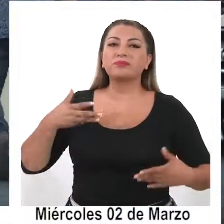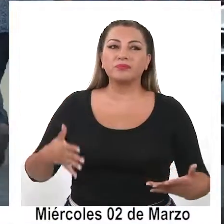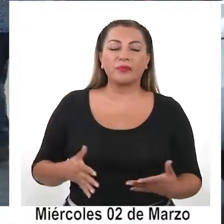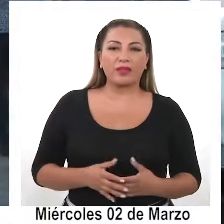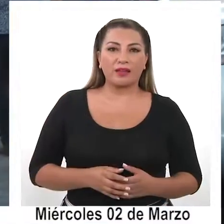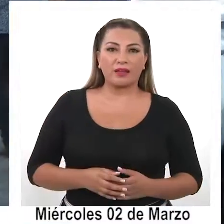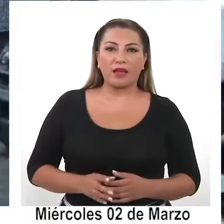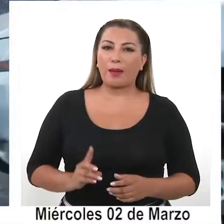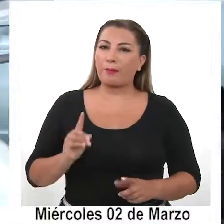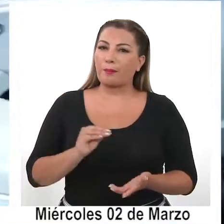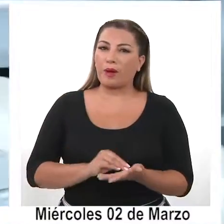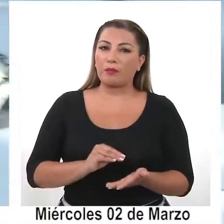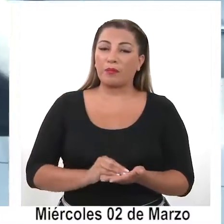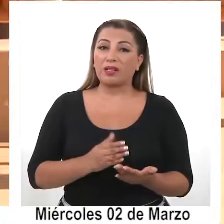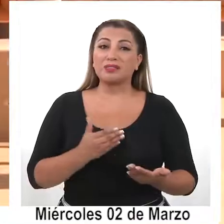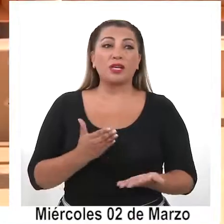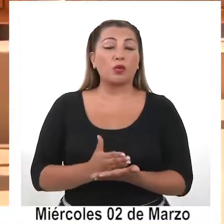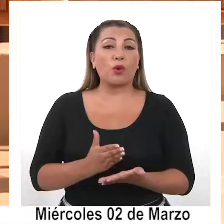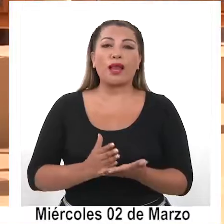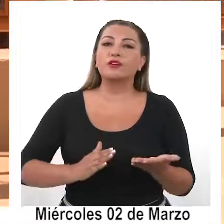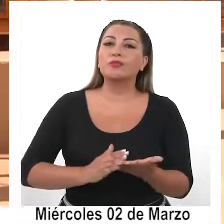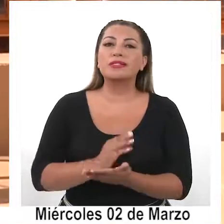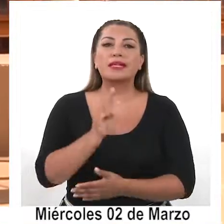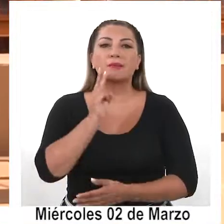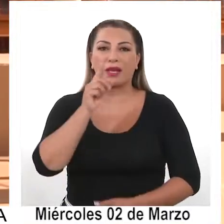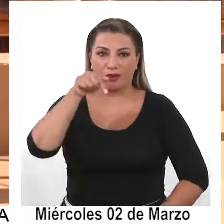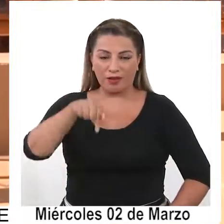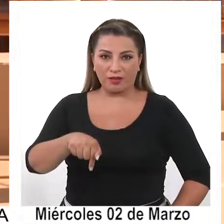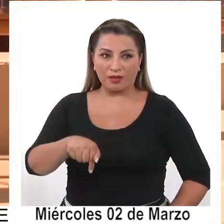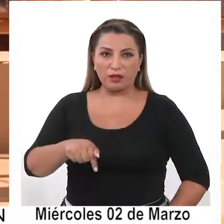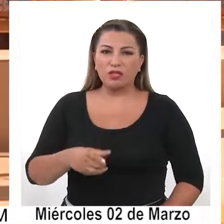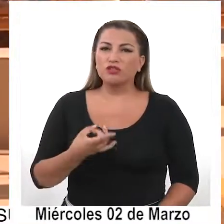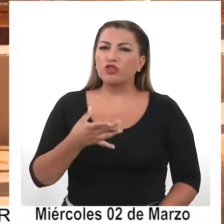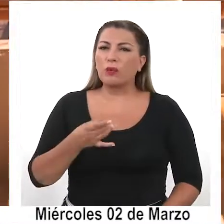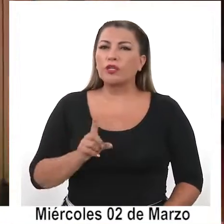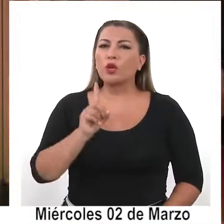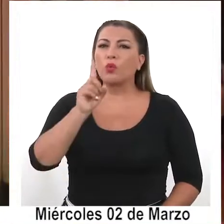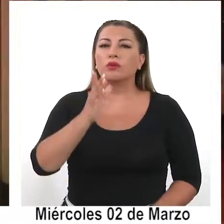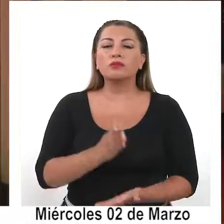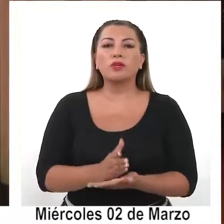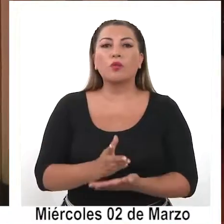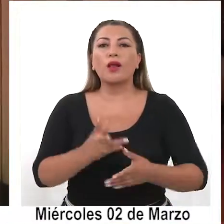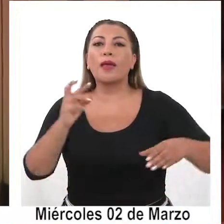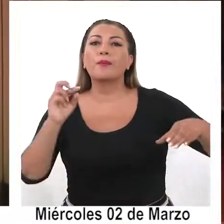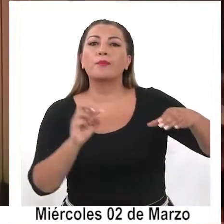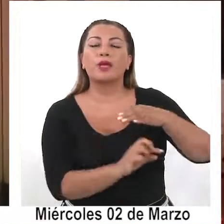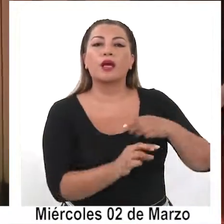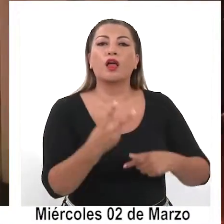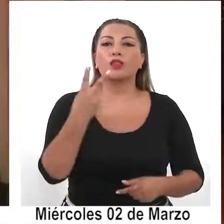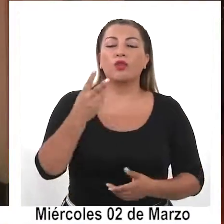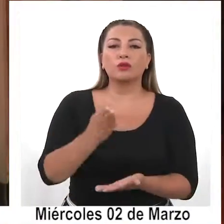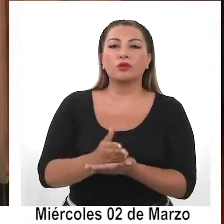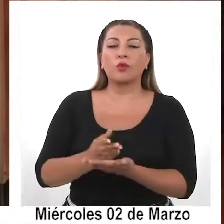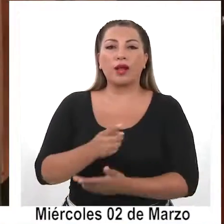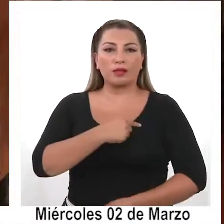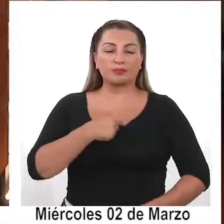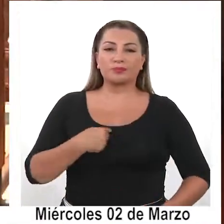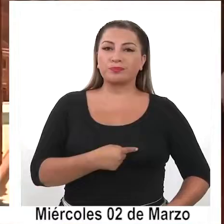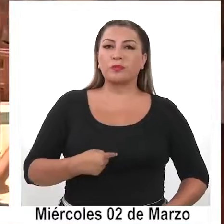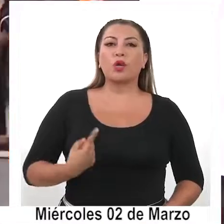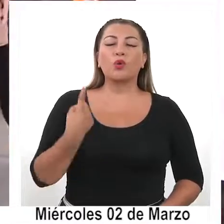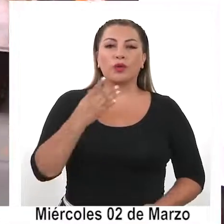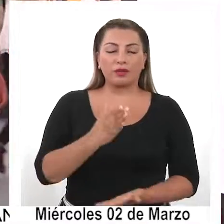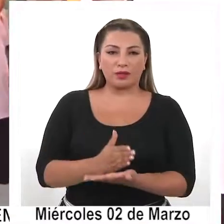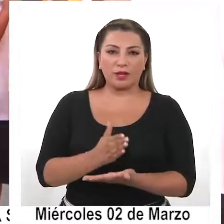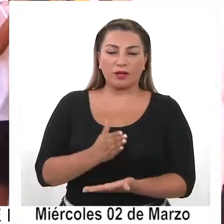pese a que la mayoría lo hizo este miércoles, excepto un colegio en Pica, dos colegios en Pozo Almonte y un